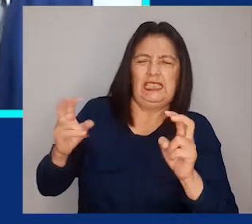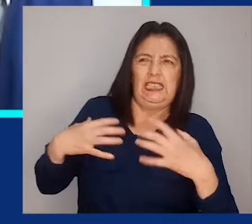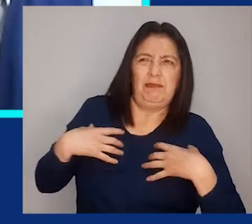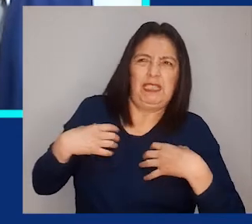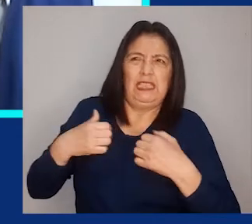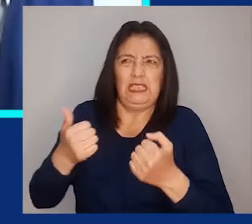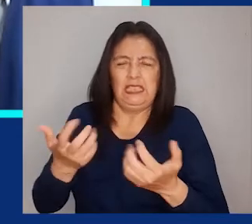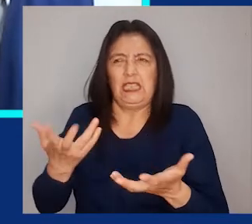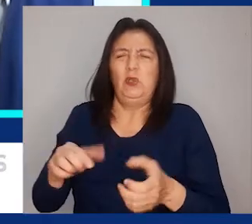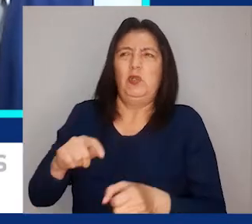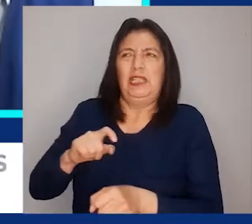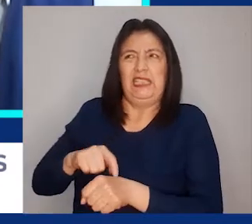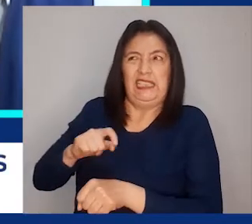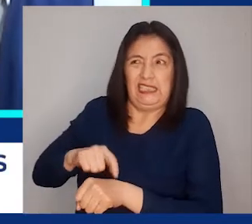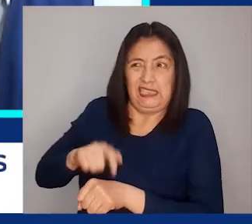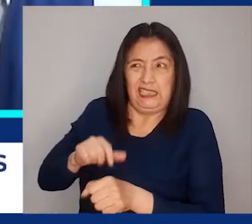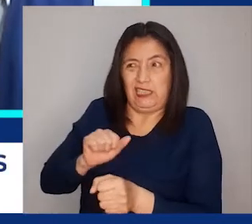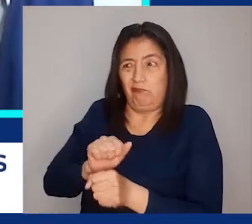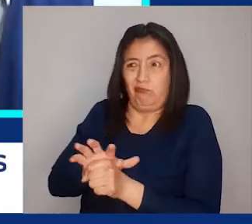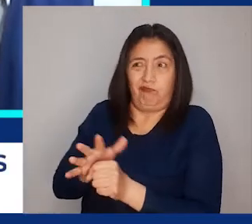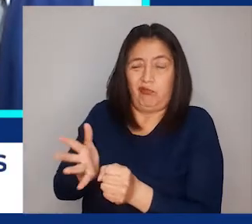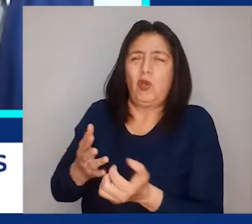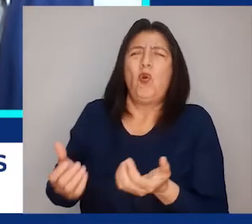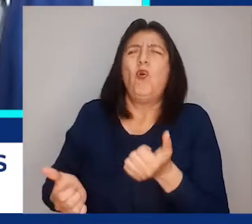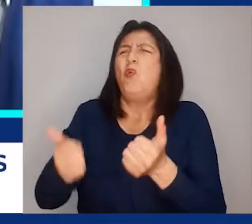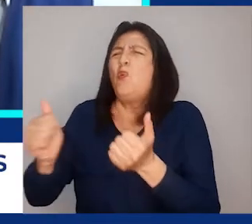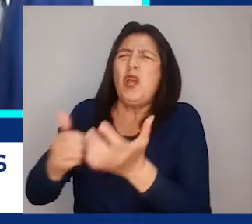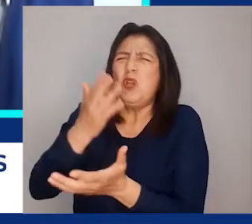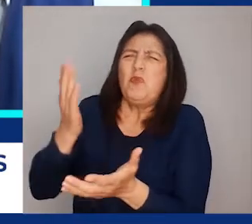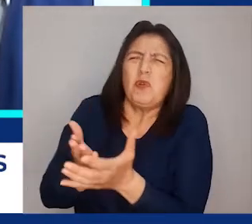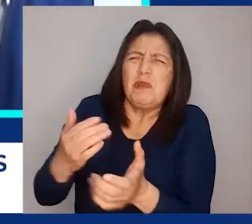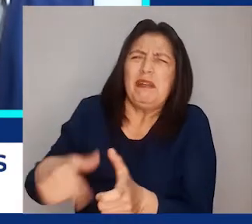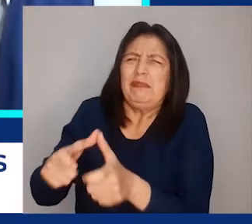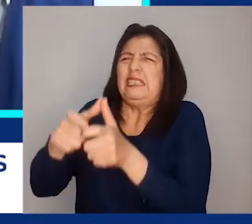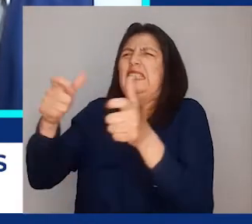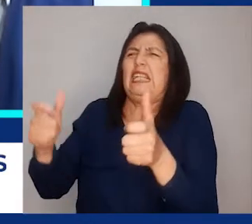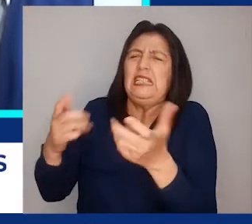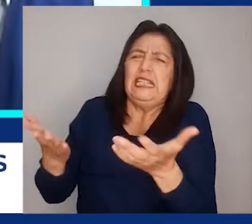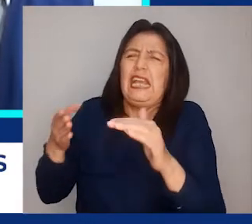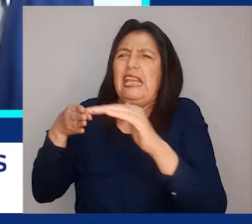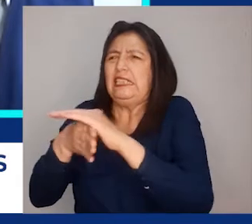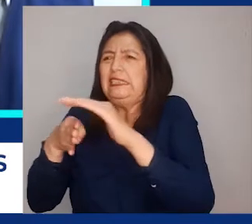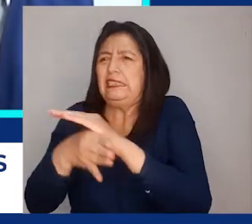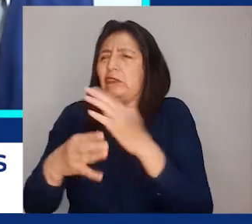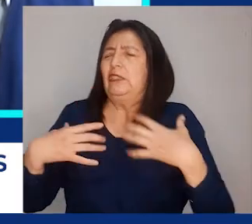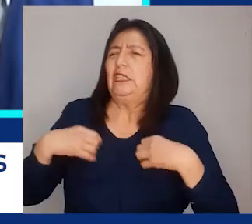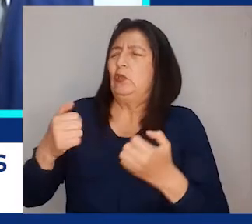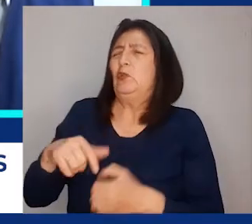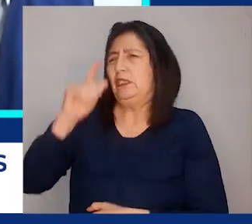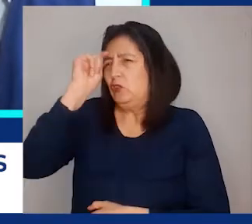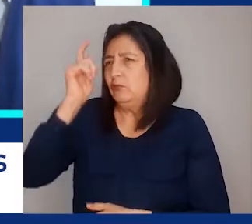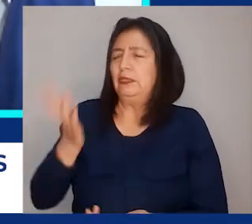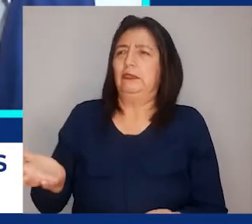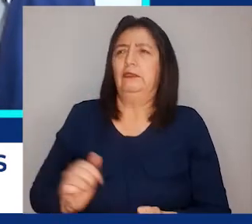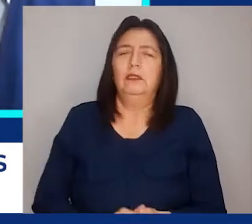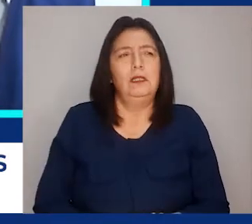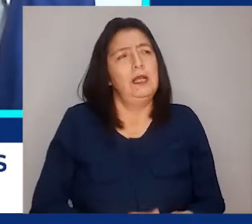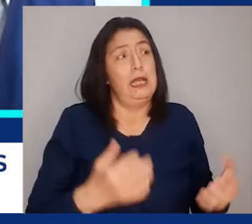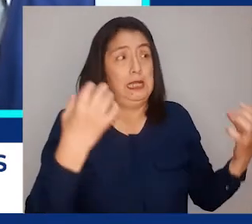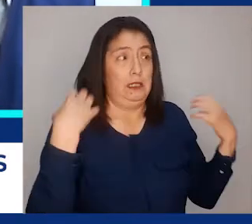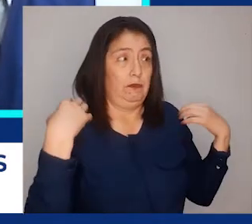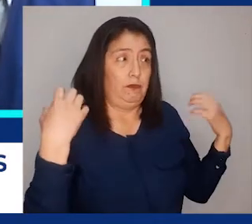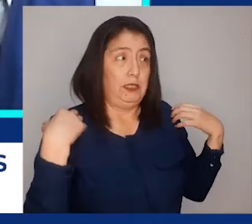periodo. ¿Cuáles han sido los principales problemas presentados en relación al acceso a la salud en Tumbes? La